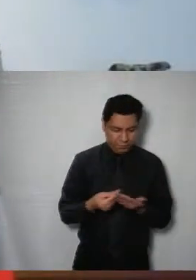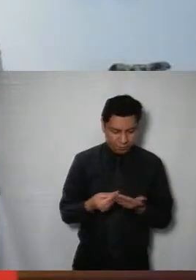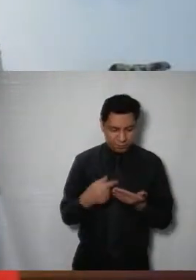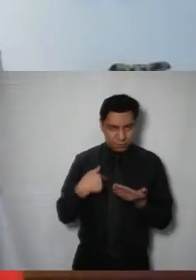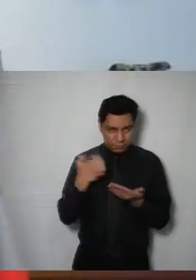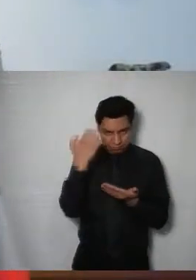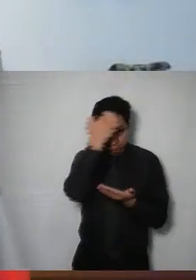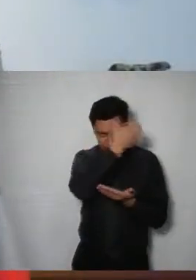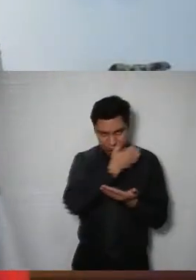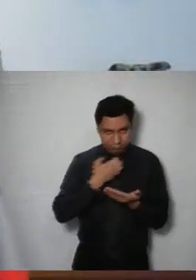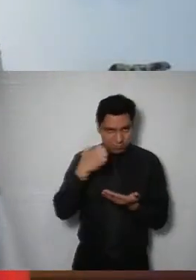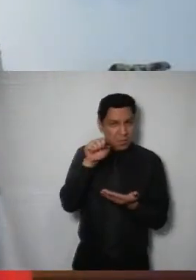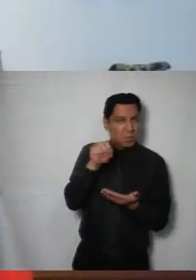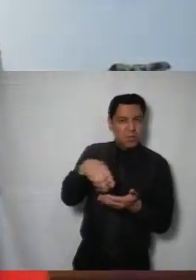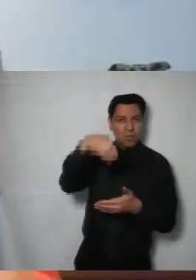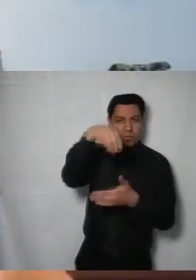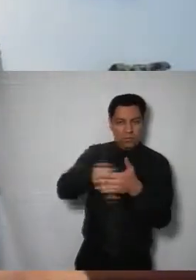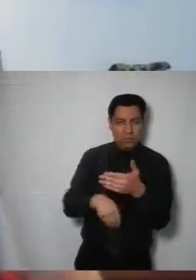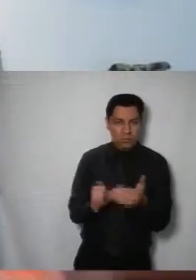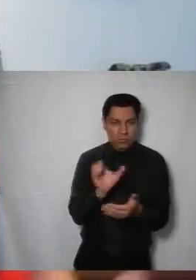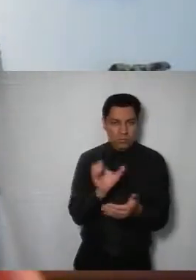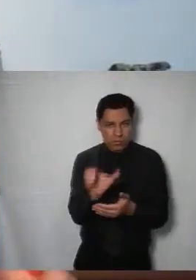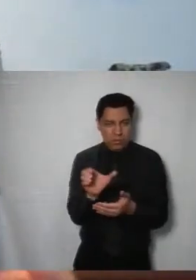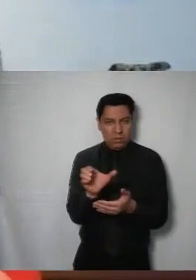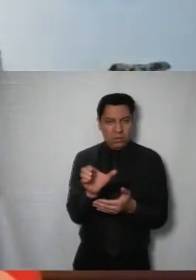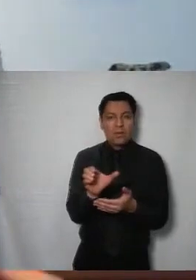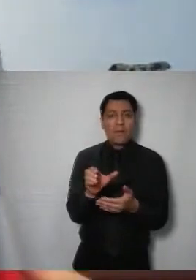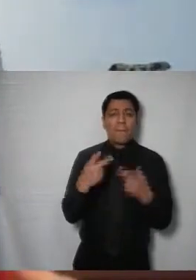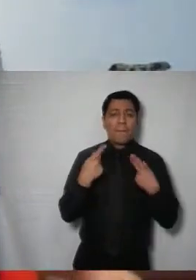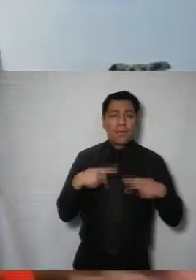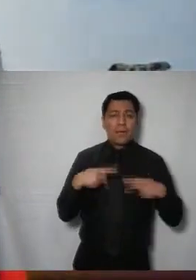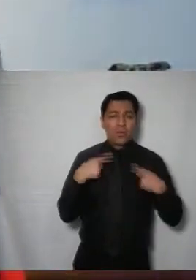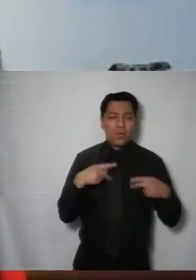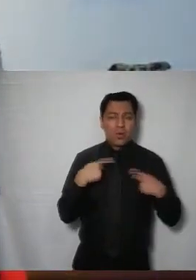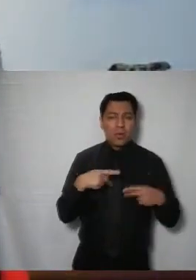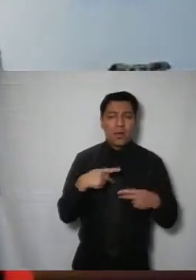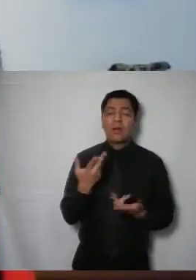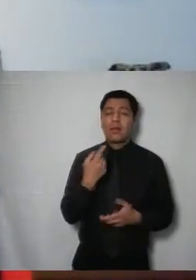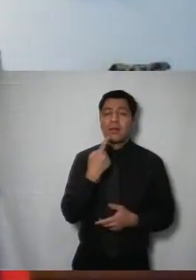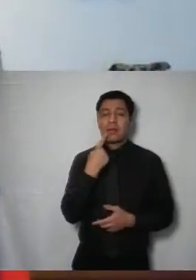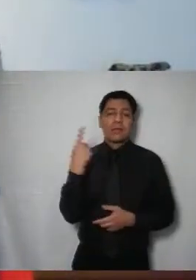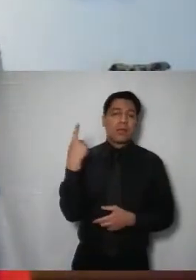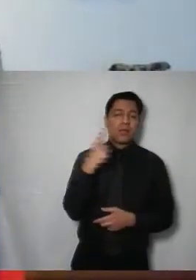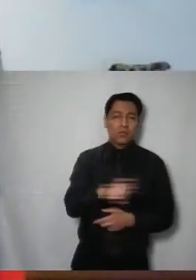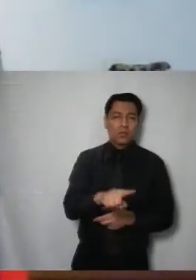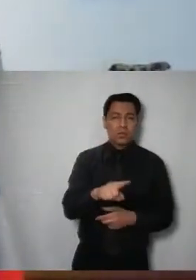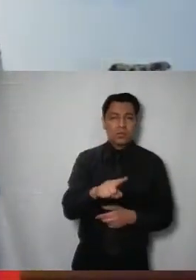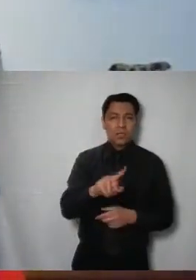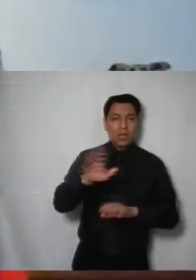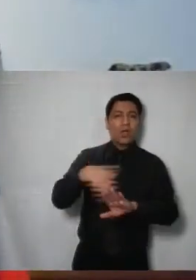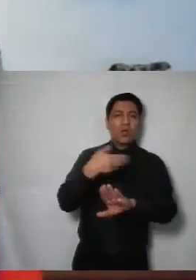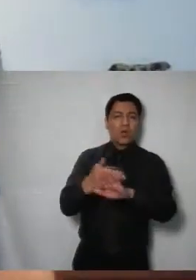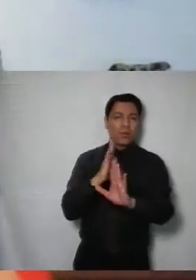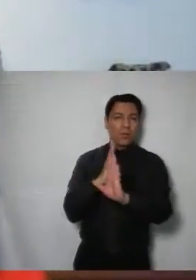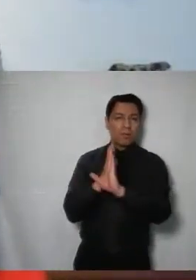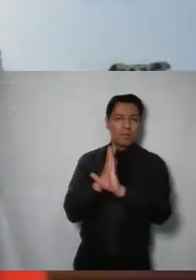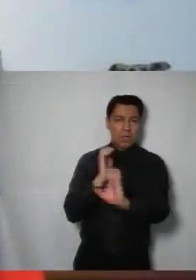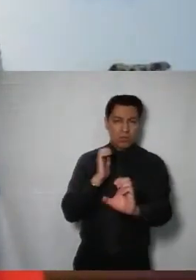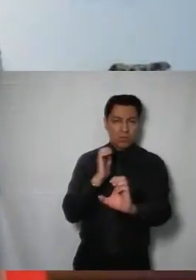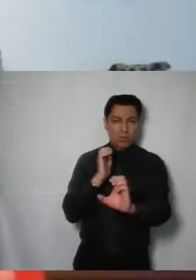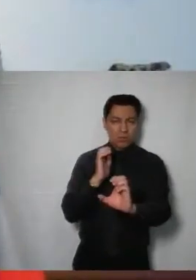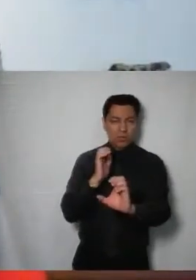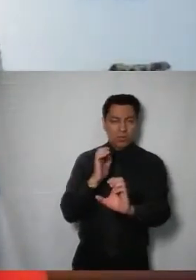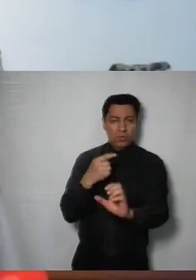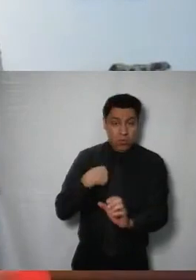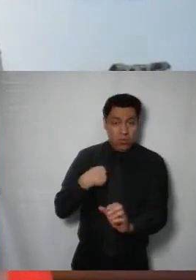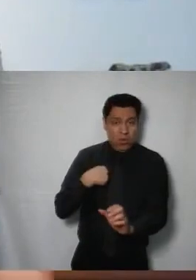436 diagonal 2024 que fue de una persona digamos que interpuso un recurso en contra de Metrobús recayó en mi